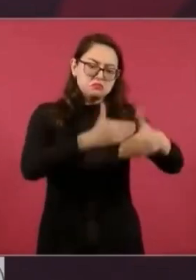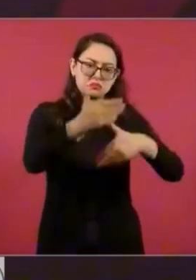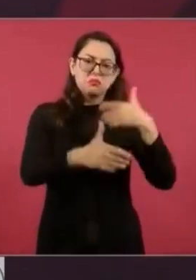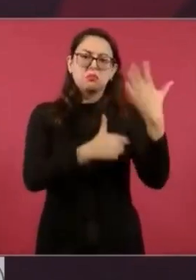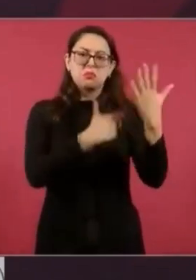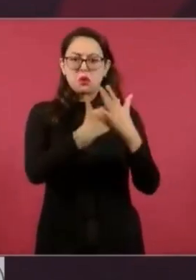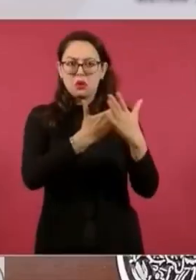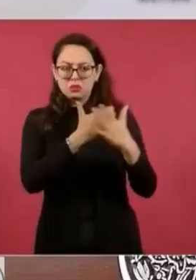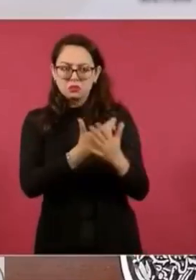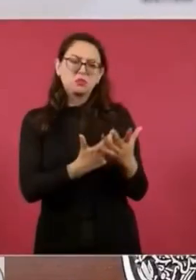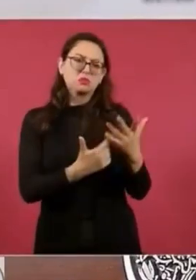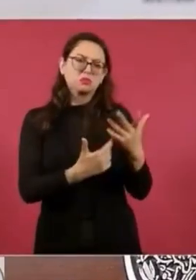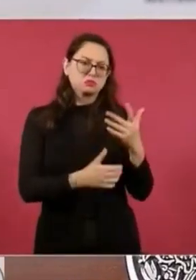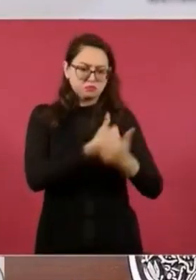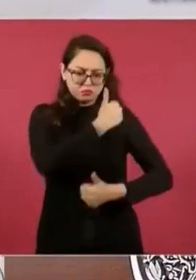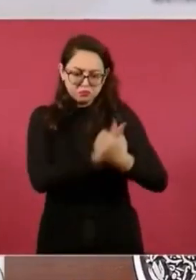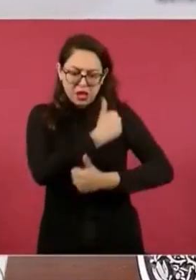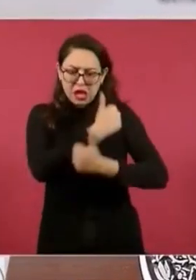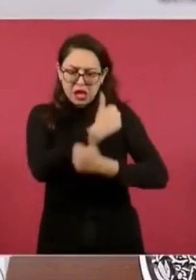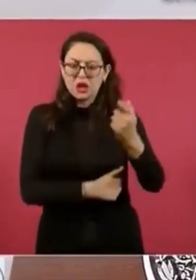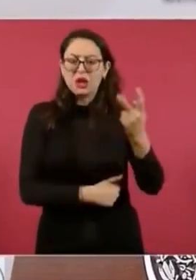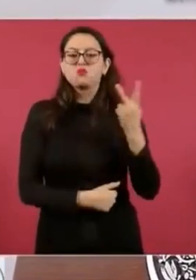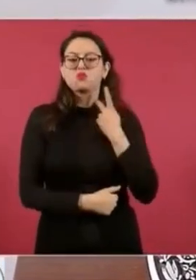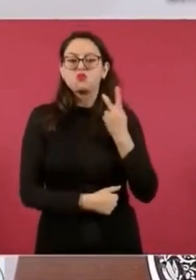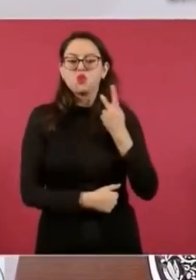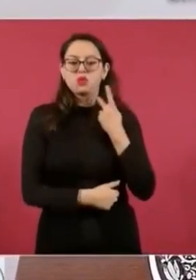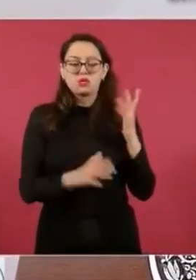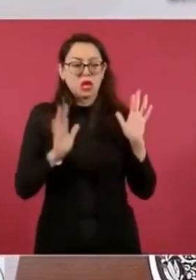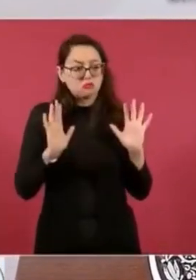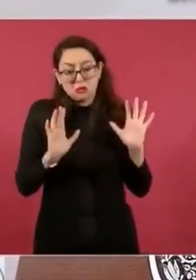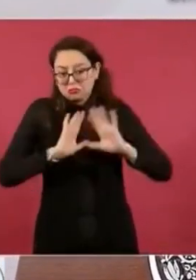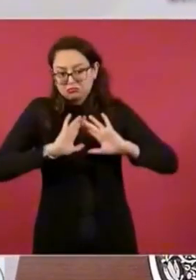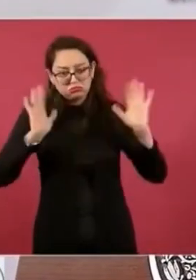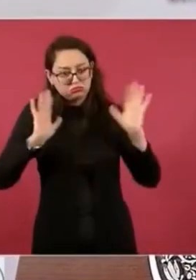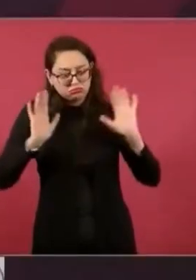sea no impuesto, y yo no tengo nada que ver con eso.